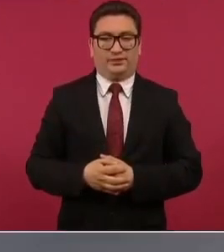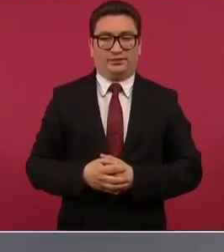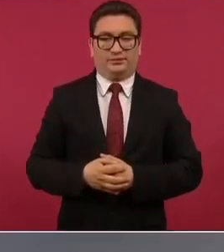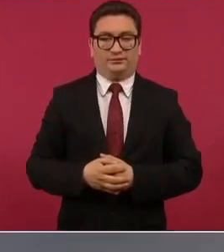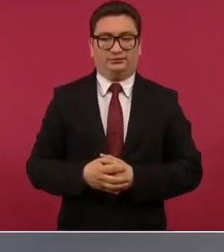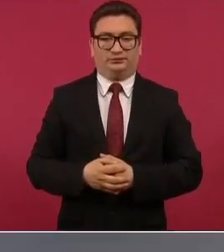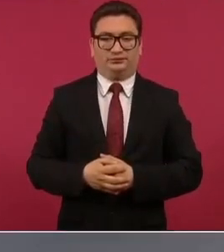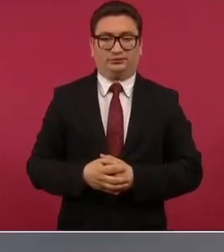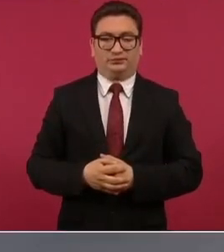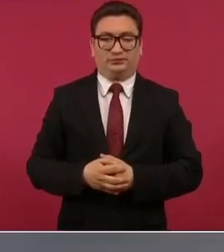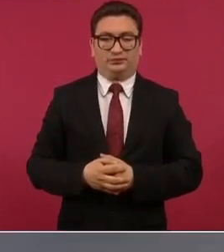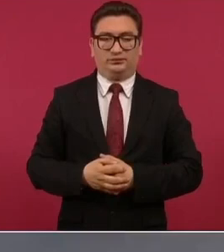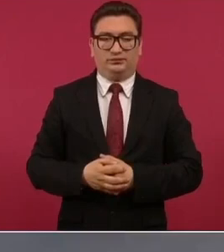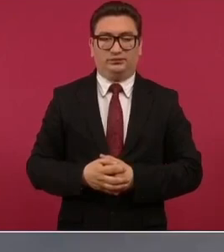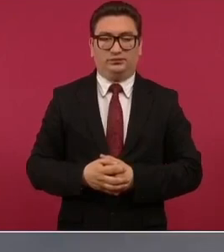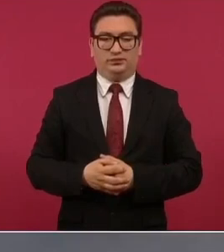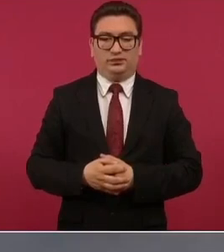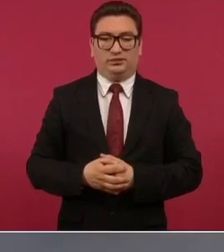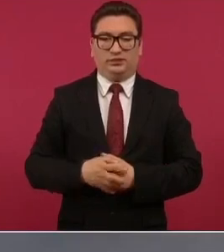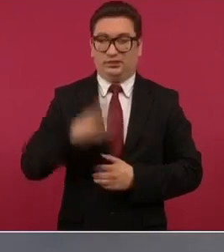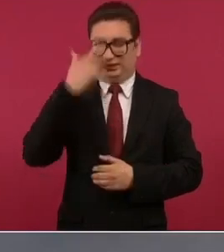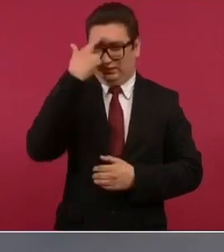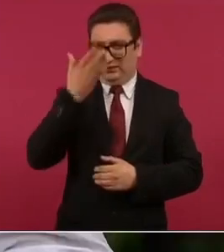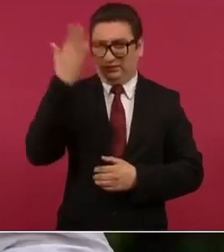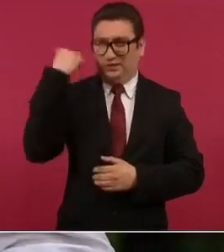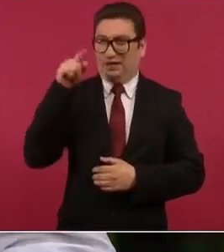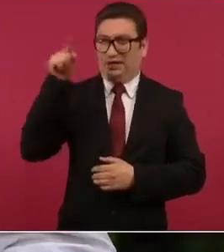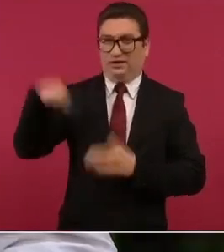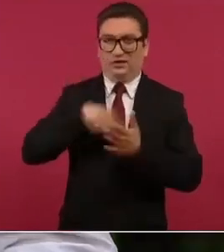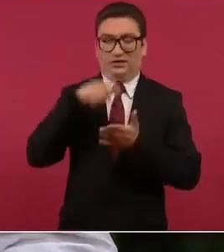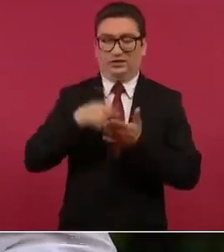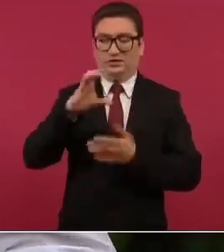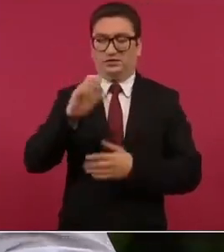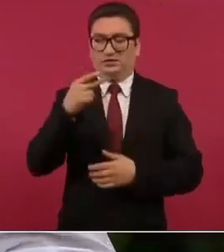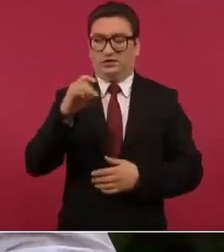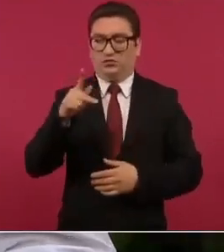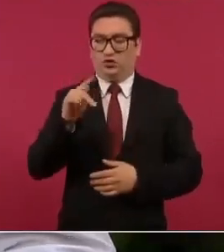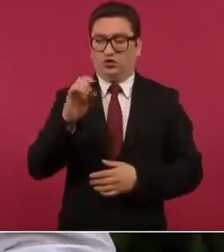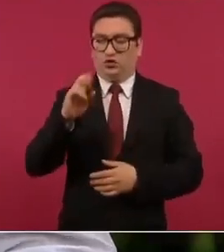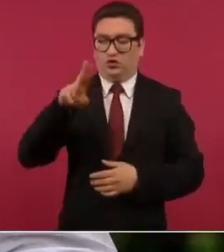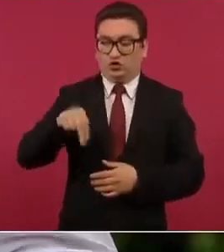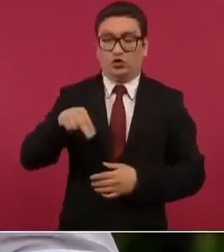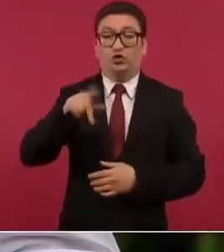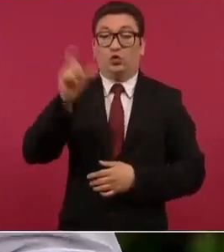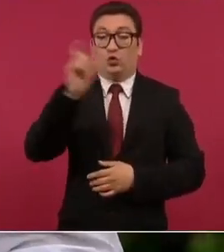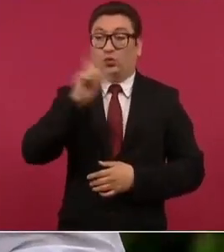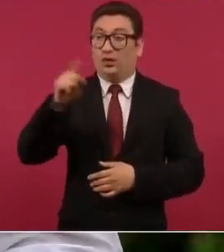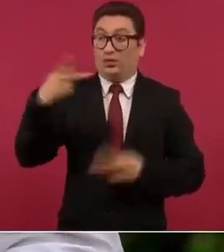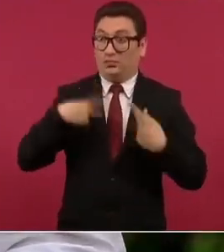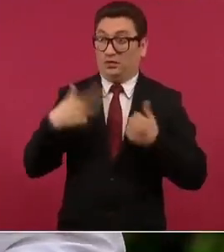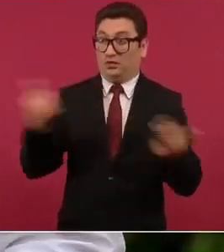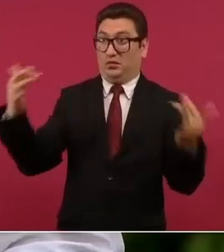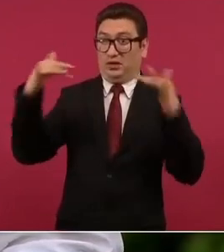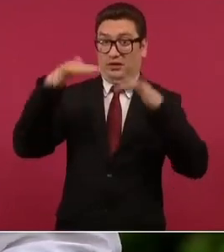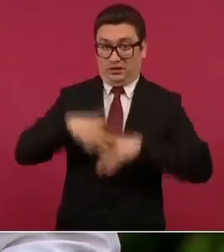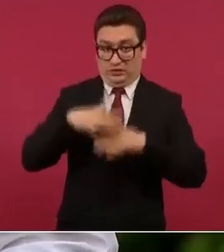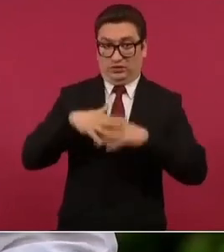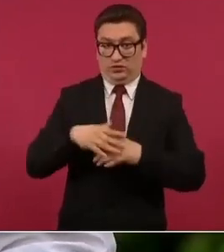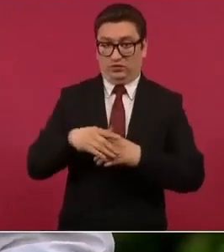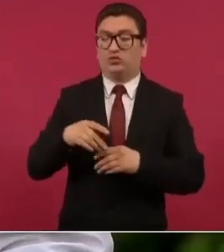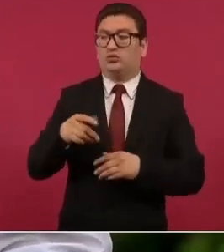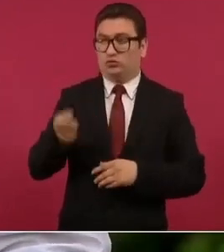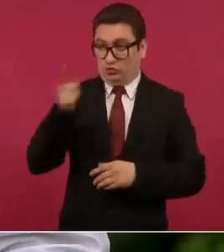contestaron los de champotón a los invasores toma tu